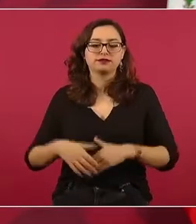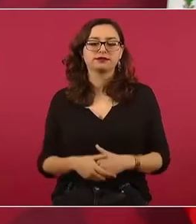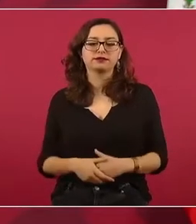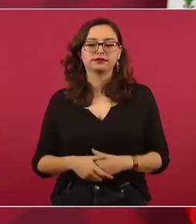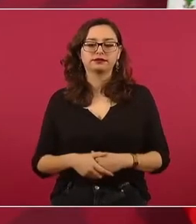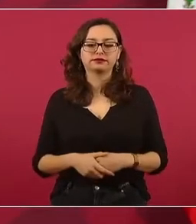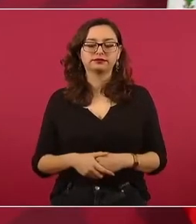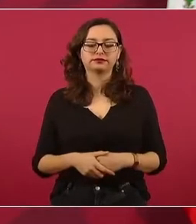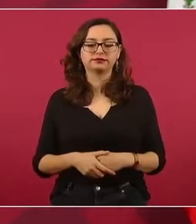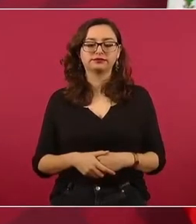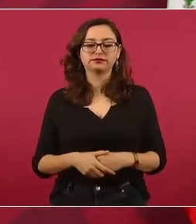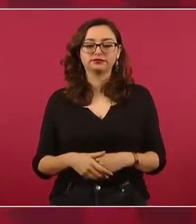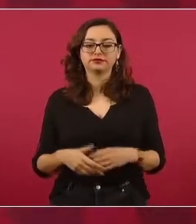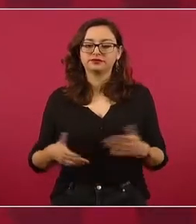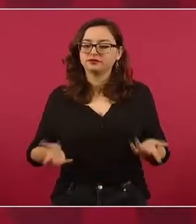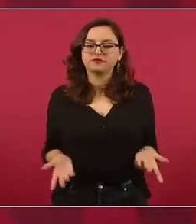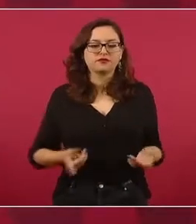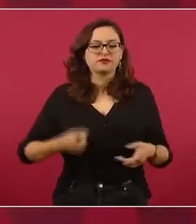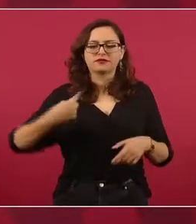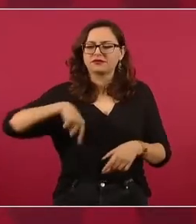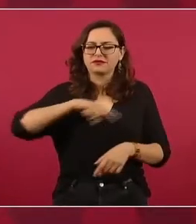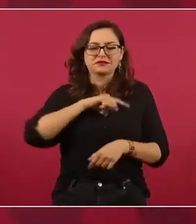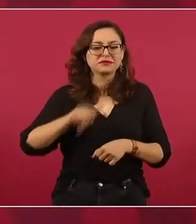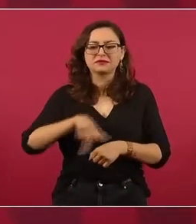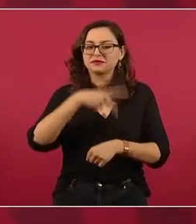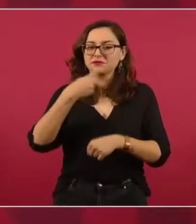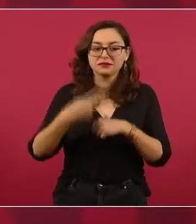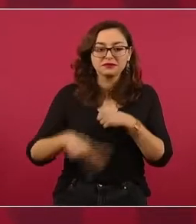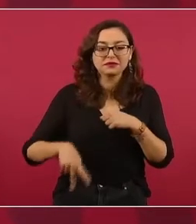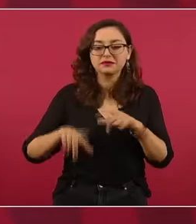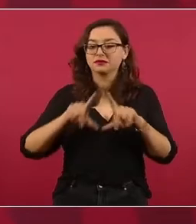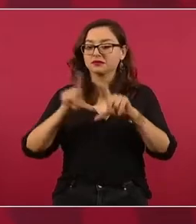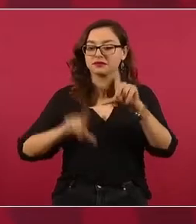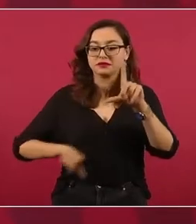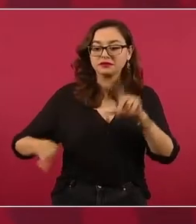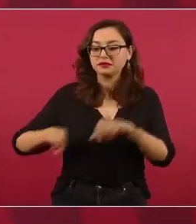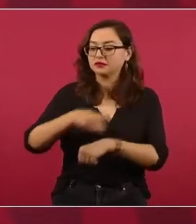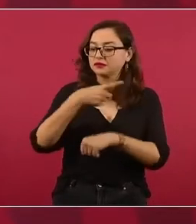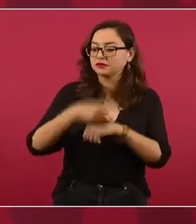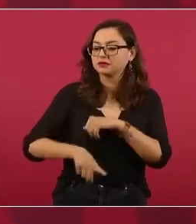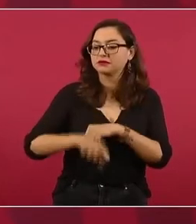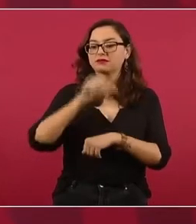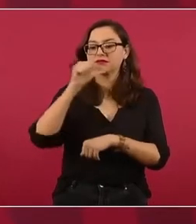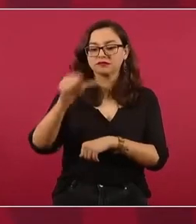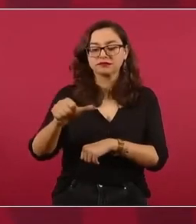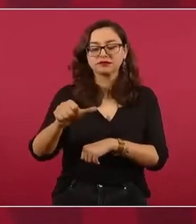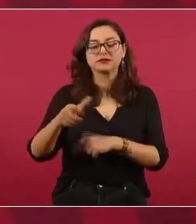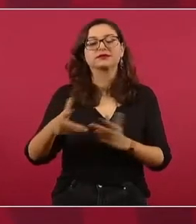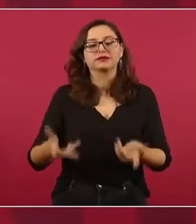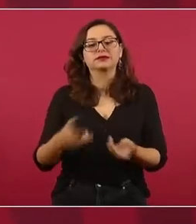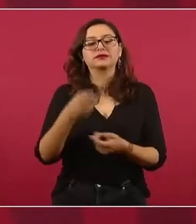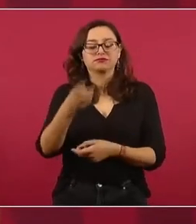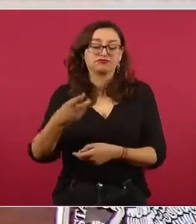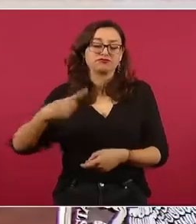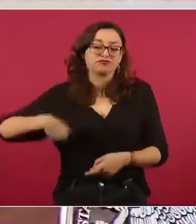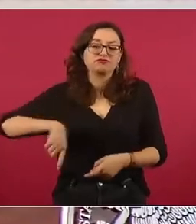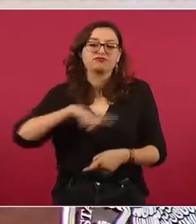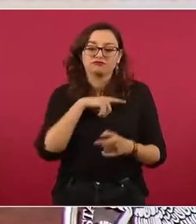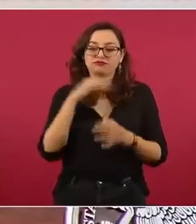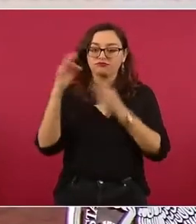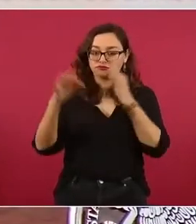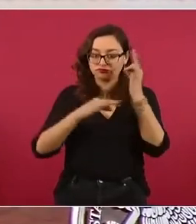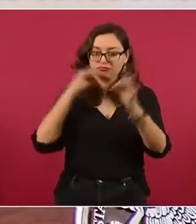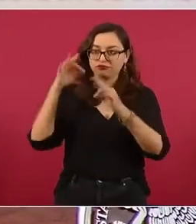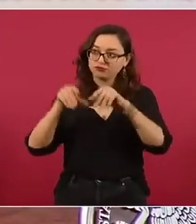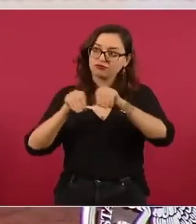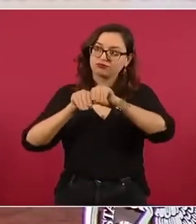No, somos un peligro para México. O sea, hacíamos nuestro trabajo.